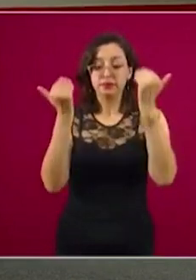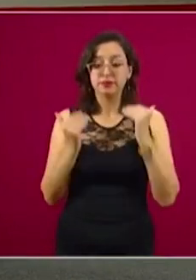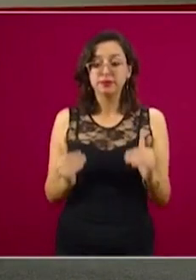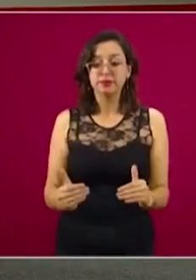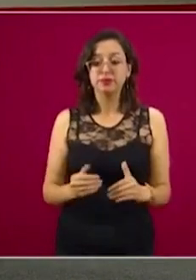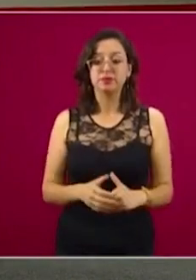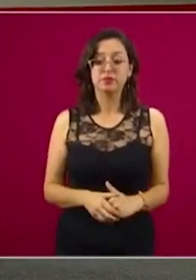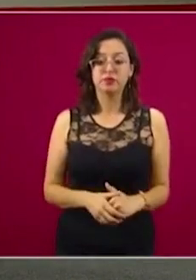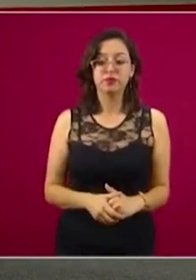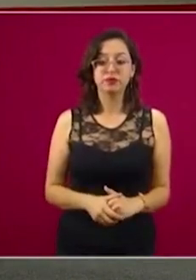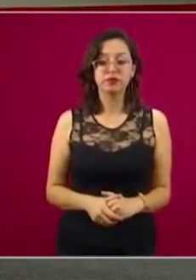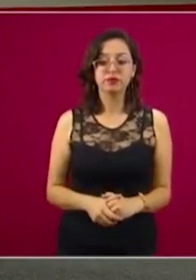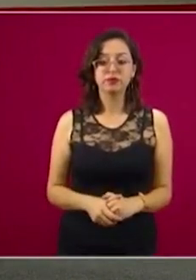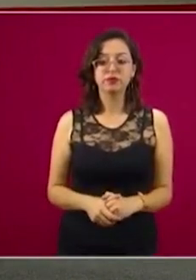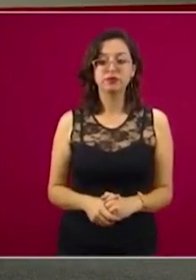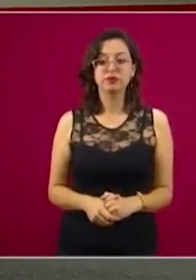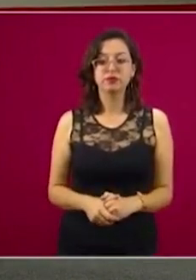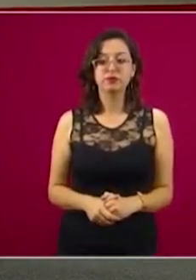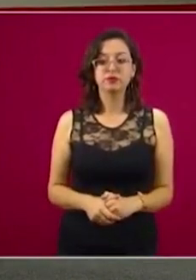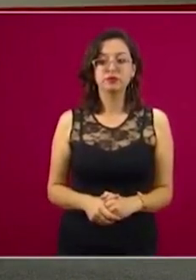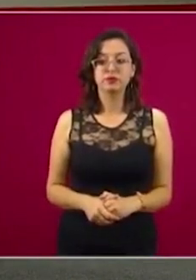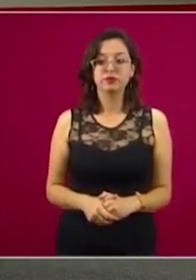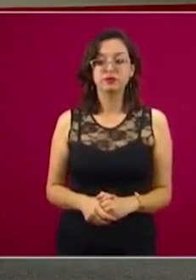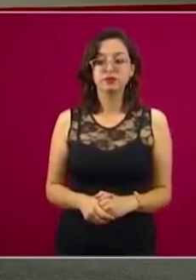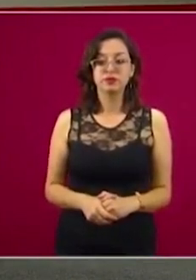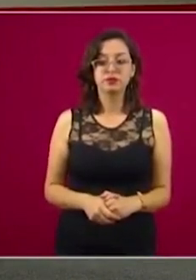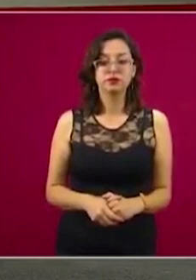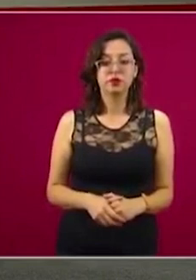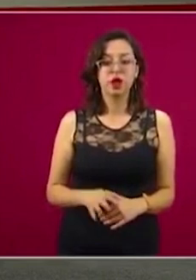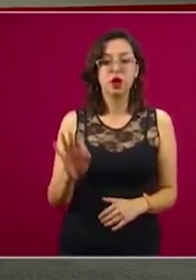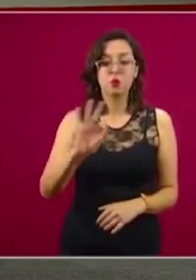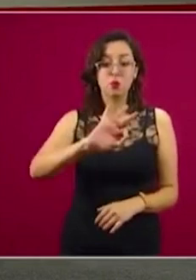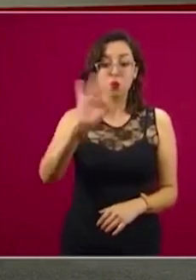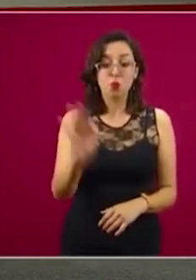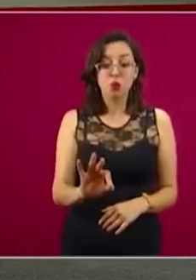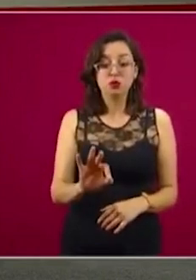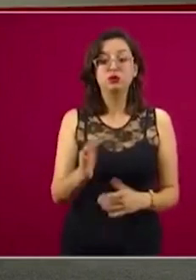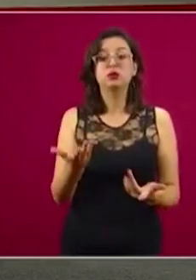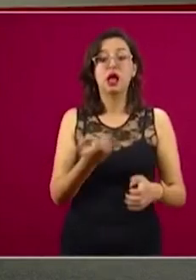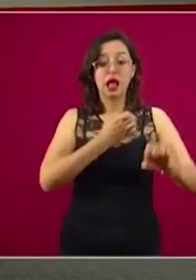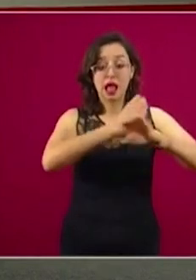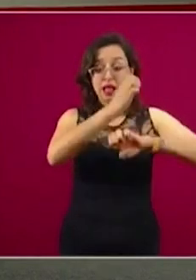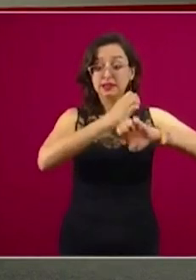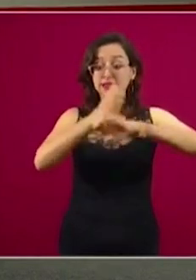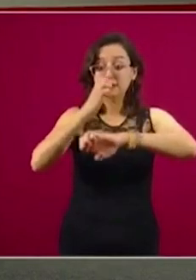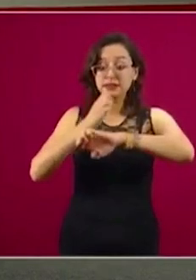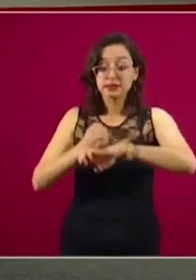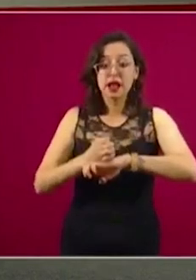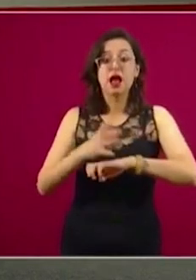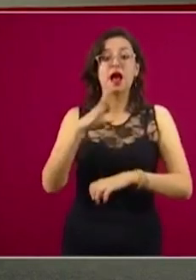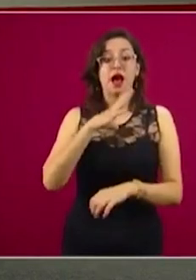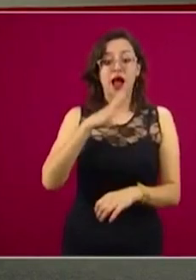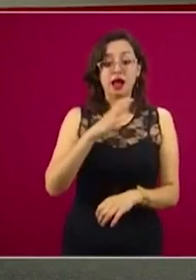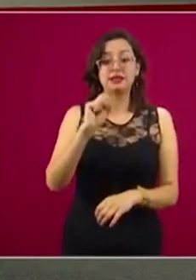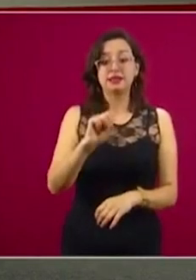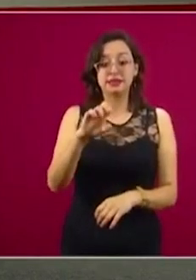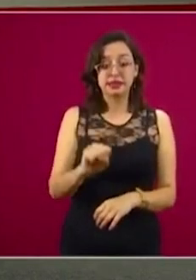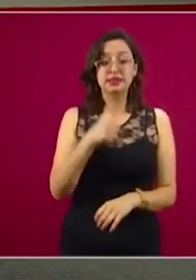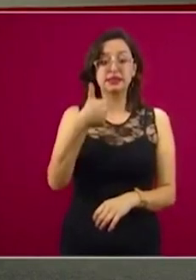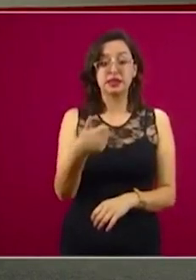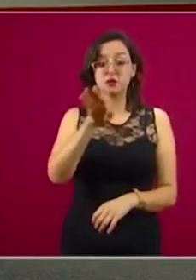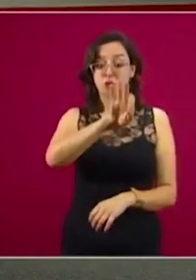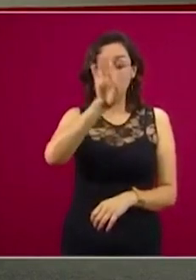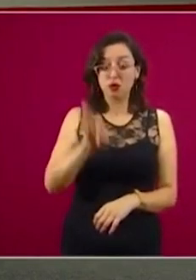Cuando lo graficamos estos porcentajes por la entidad federativa, tenemos 66 por ciento de